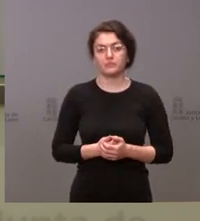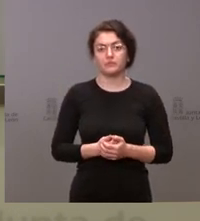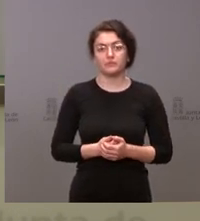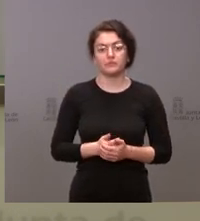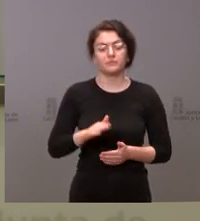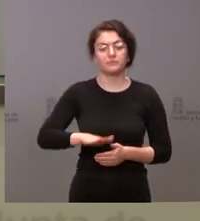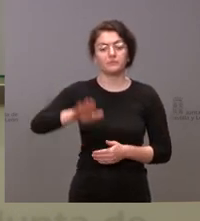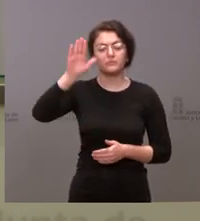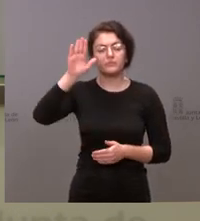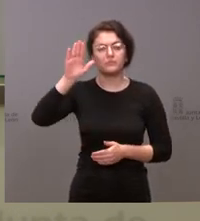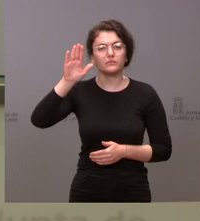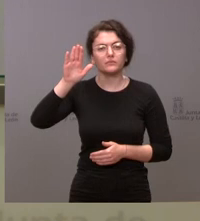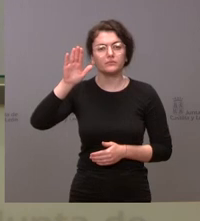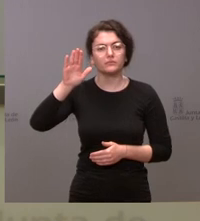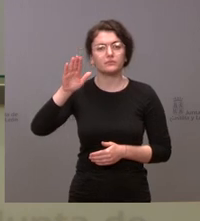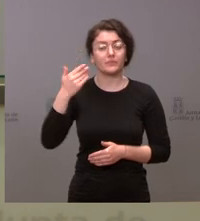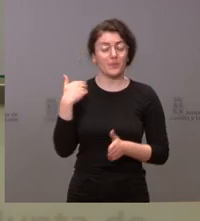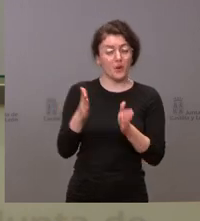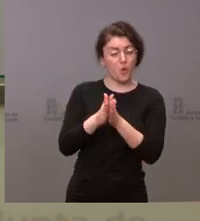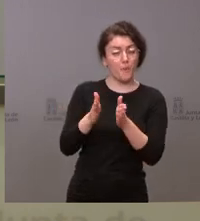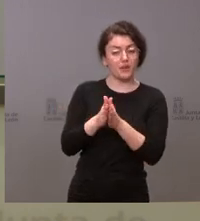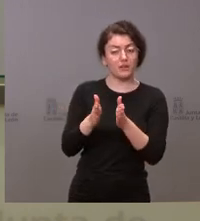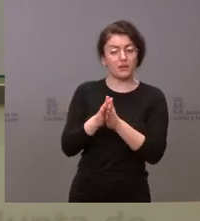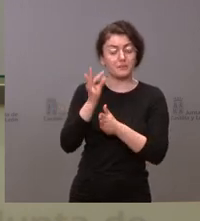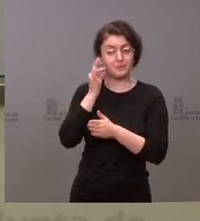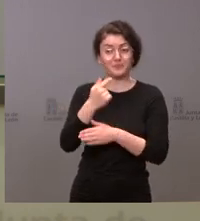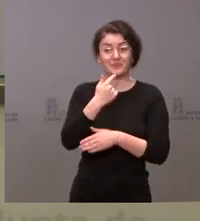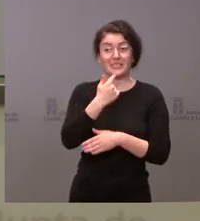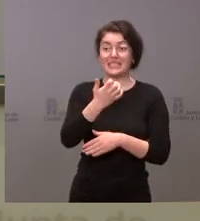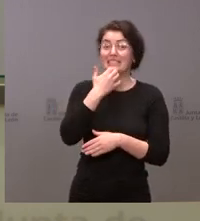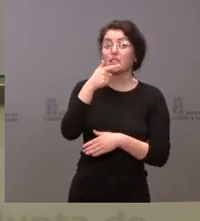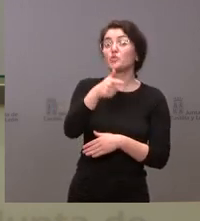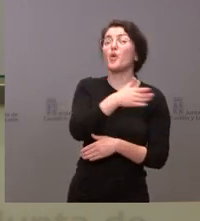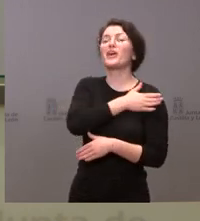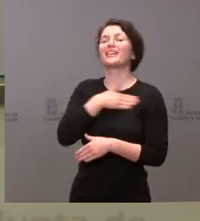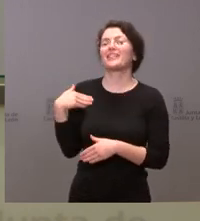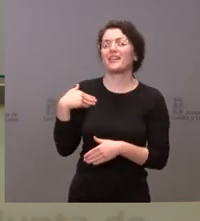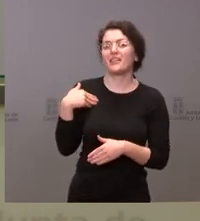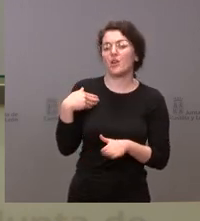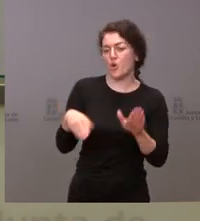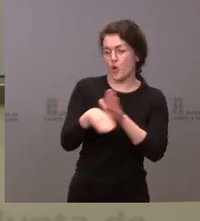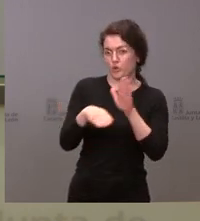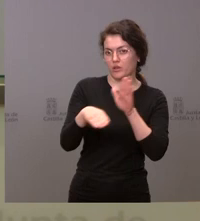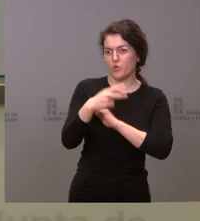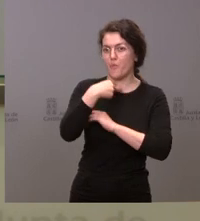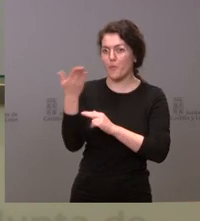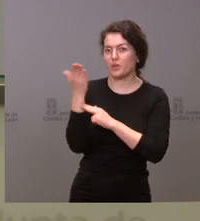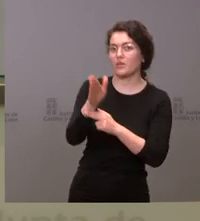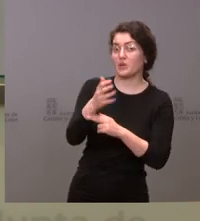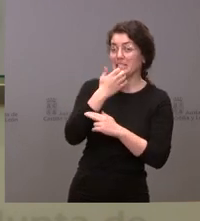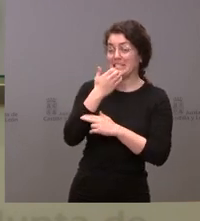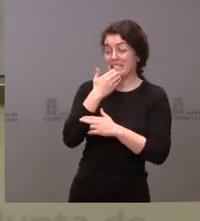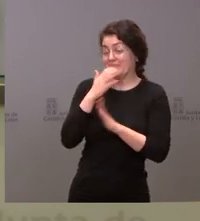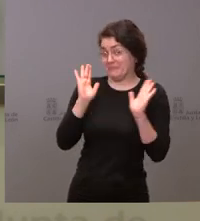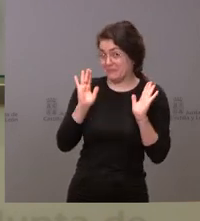No sé si en la línea de mi compañera estaría dispuesto a seguir con la portavocía en el caso de que solo solicitaran. Luego me gustaría saber si ya